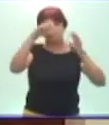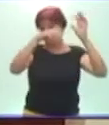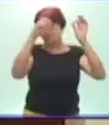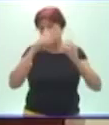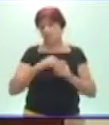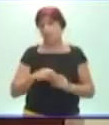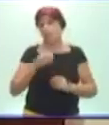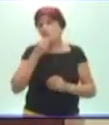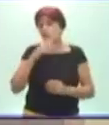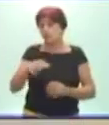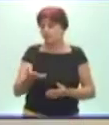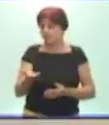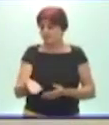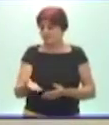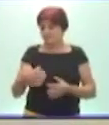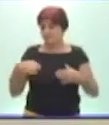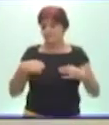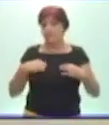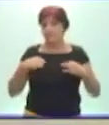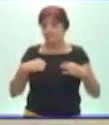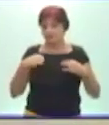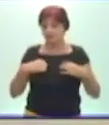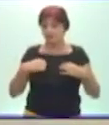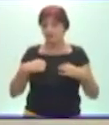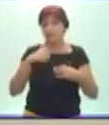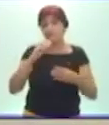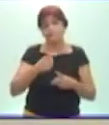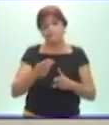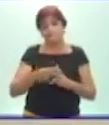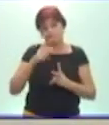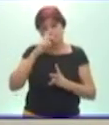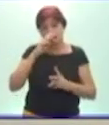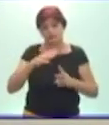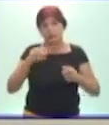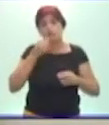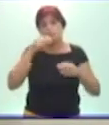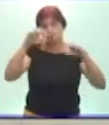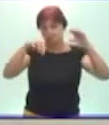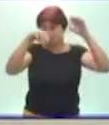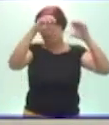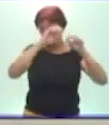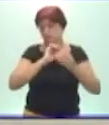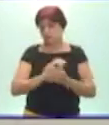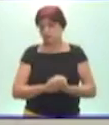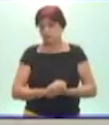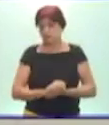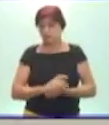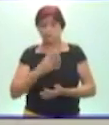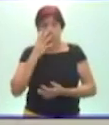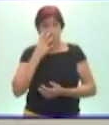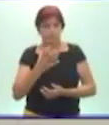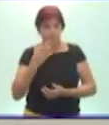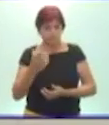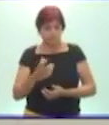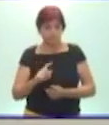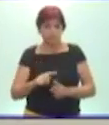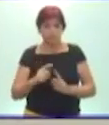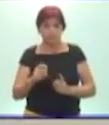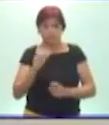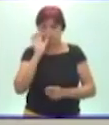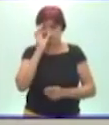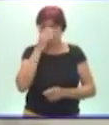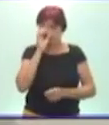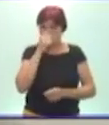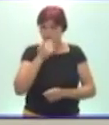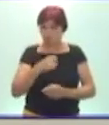ropa para que el adulto entonces la pueda tender. Esto es importante porque el niño también de la primera infancia aunque esté en la